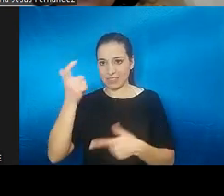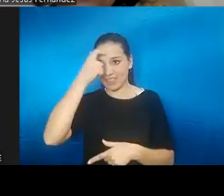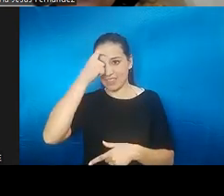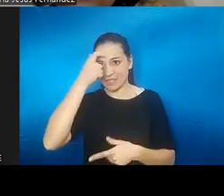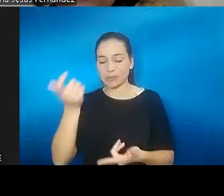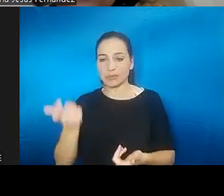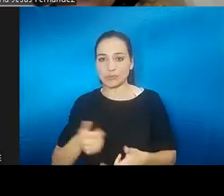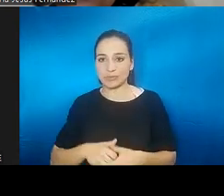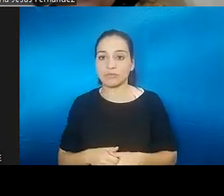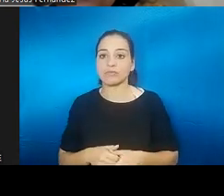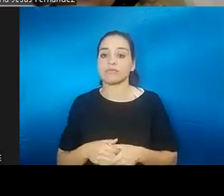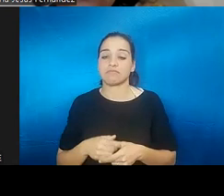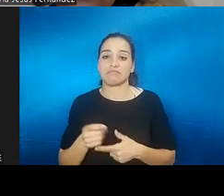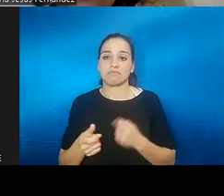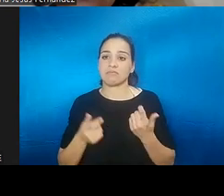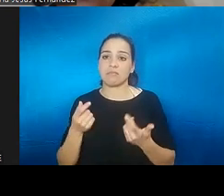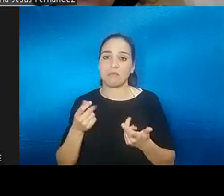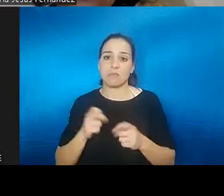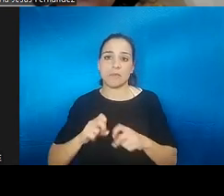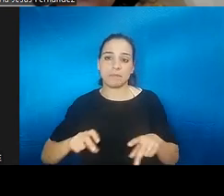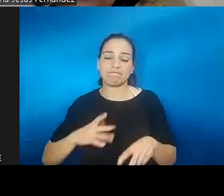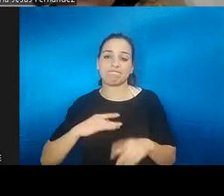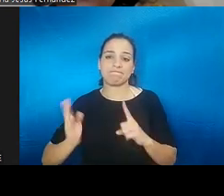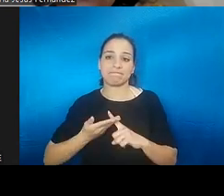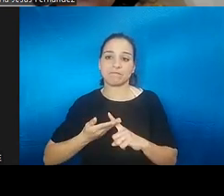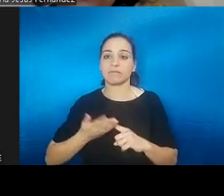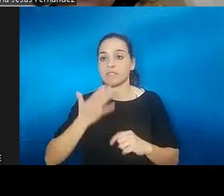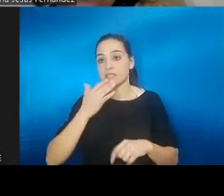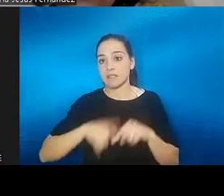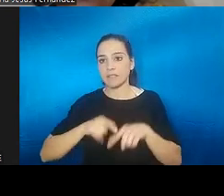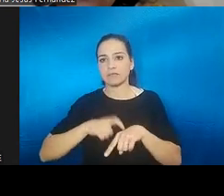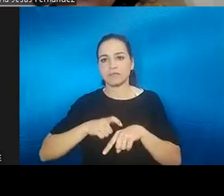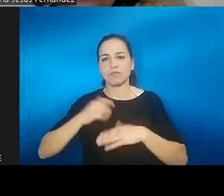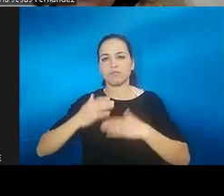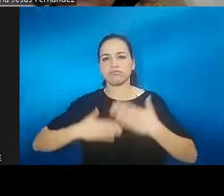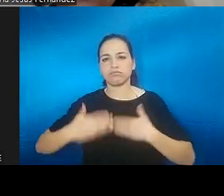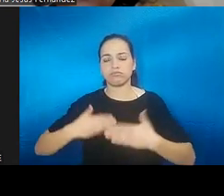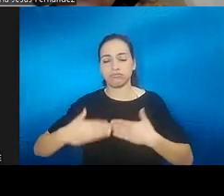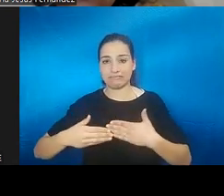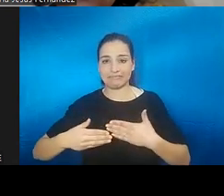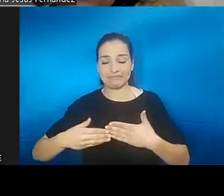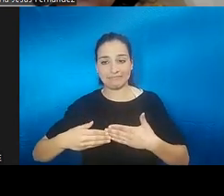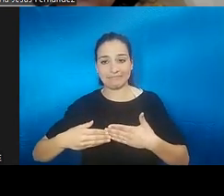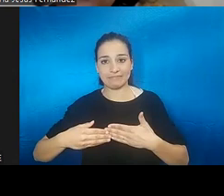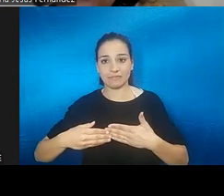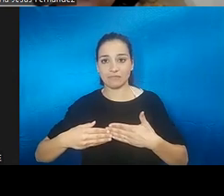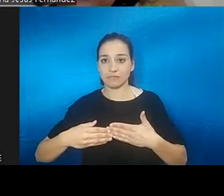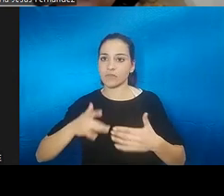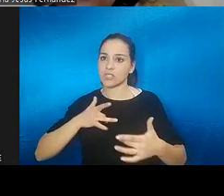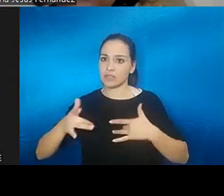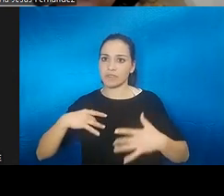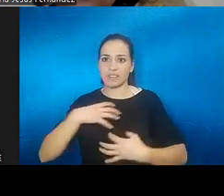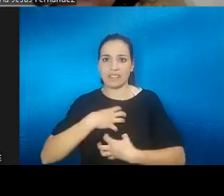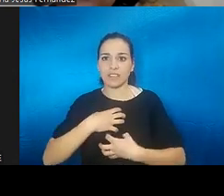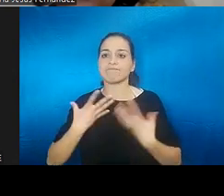Y cómo esto puede llegar a generar, si se queda en el tiempo de una forma constante, sintomatología ansiosa y